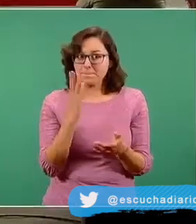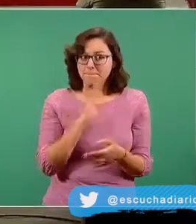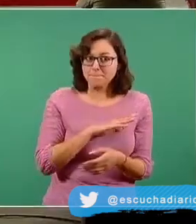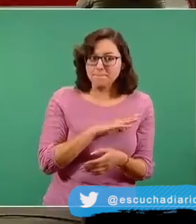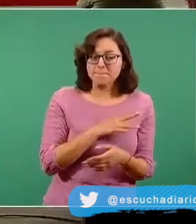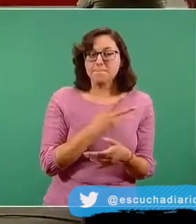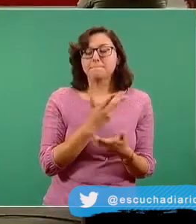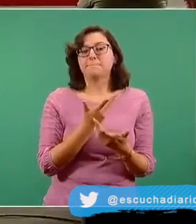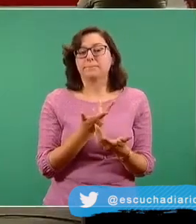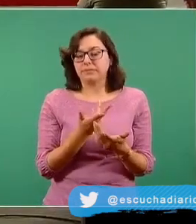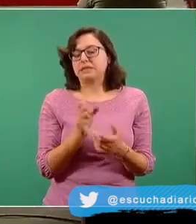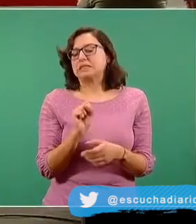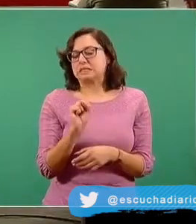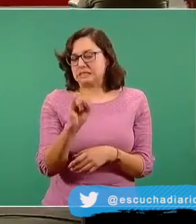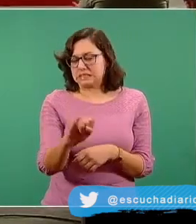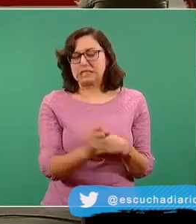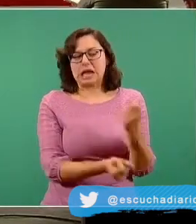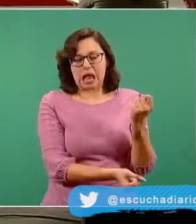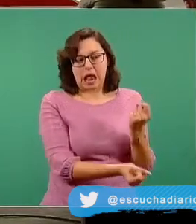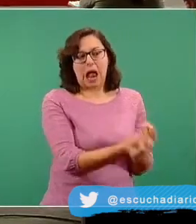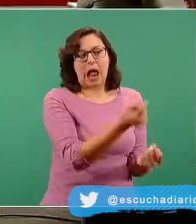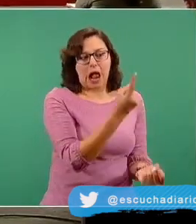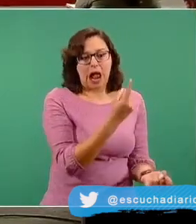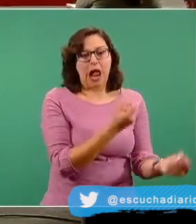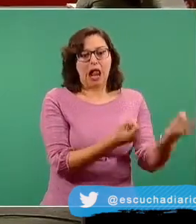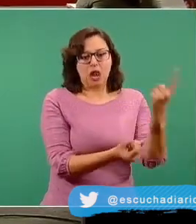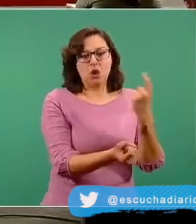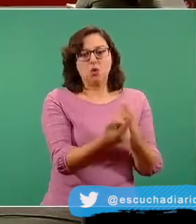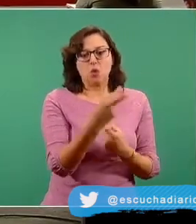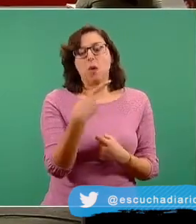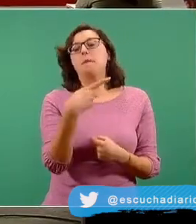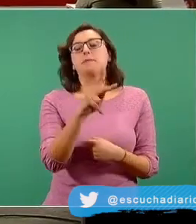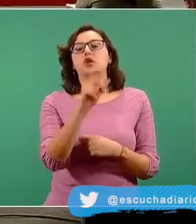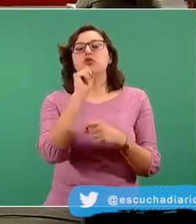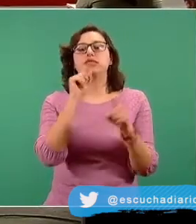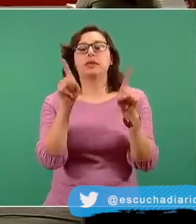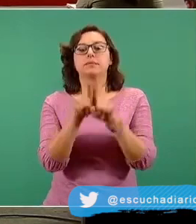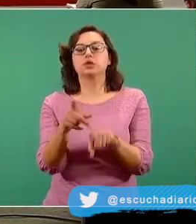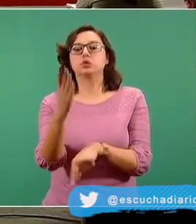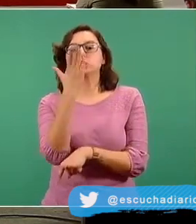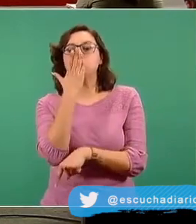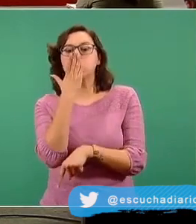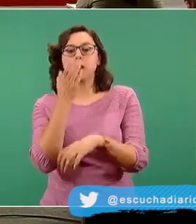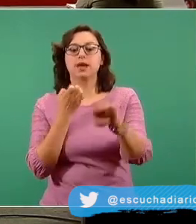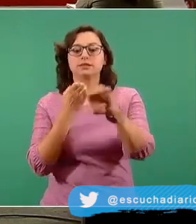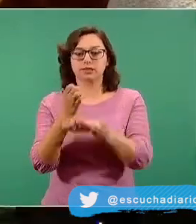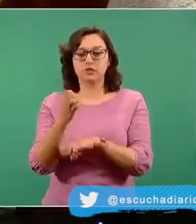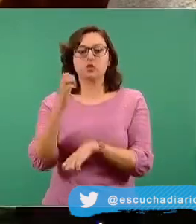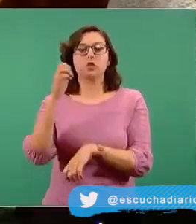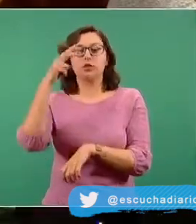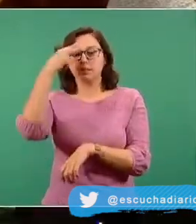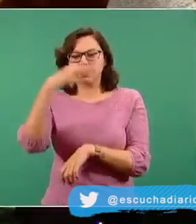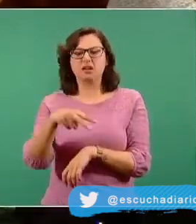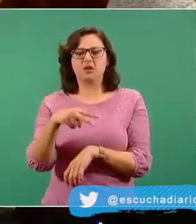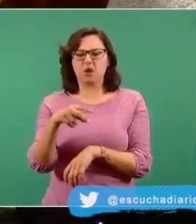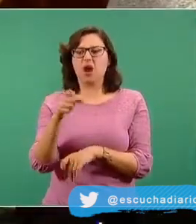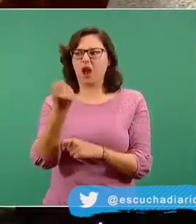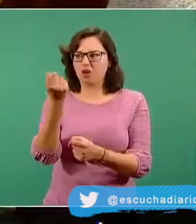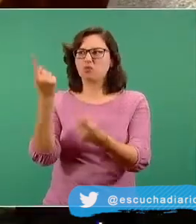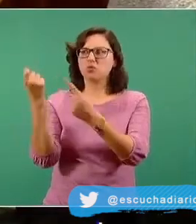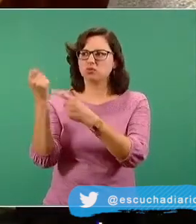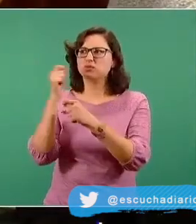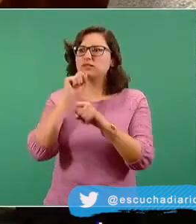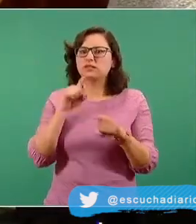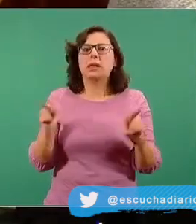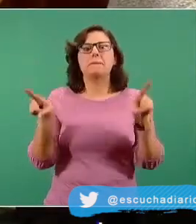operativo, también se han reportado en Sonora y en el Estado de México. Entonces, preguntarles qué está sucediendo ahí